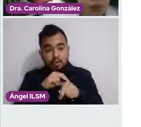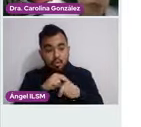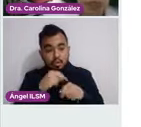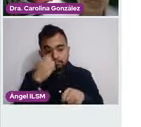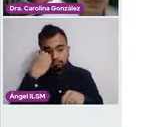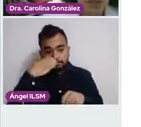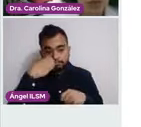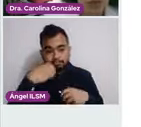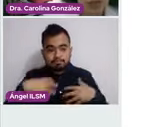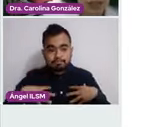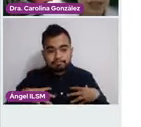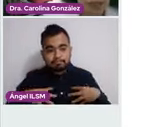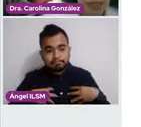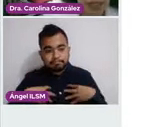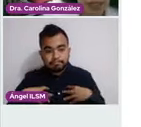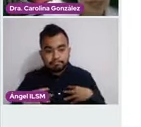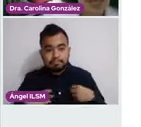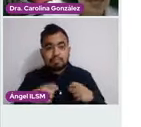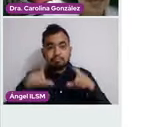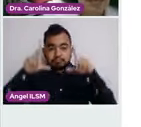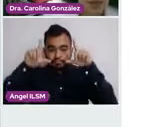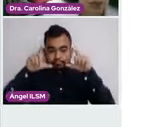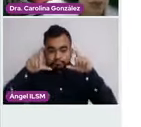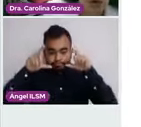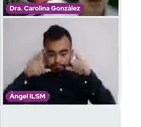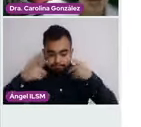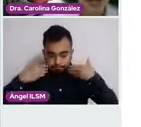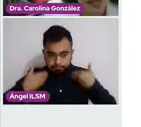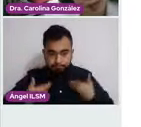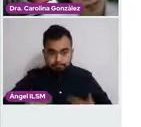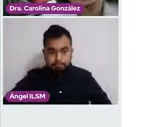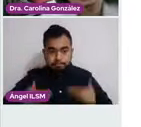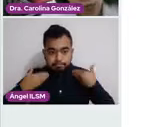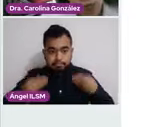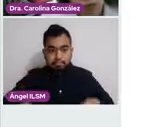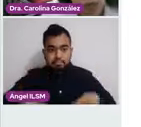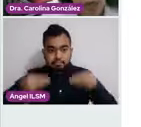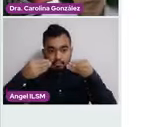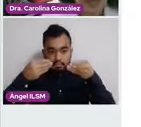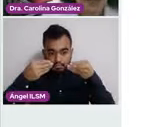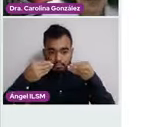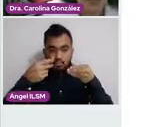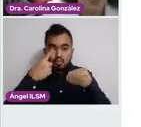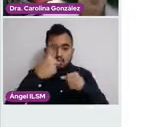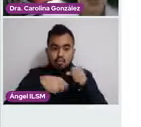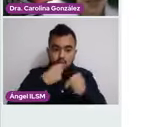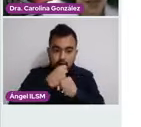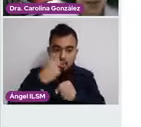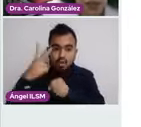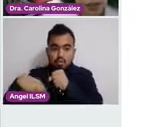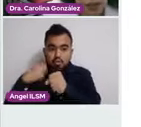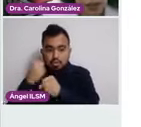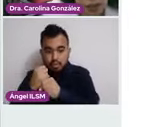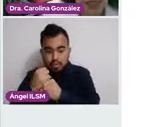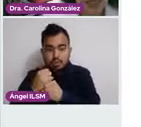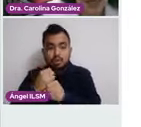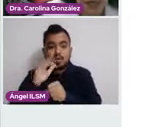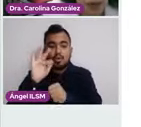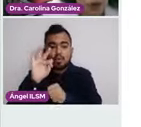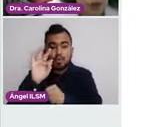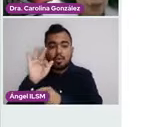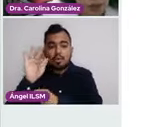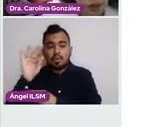años y la mastografía de tamizaje de 1 a cada 2 años en la edad de 40, 49